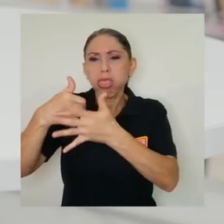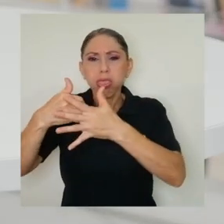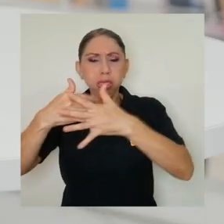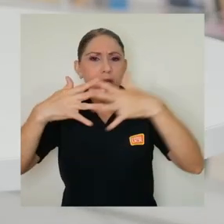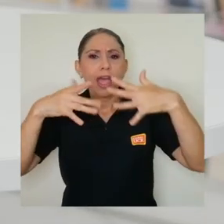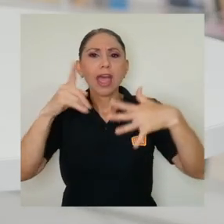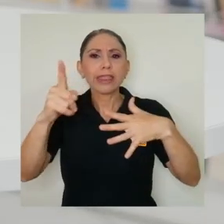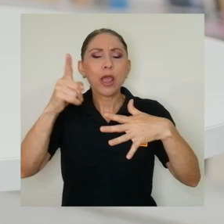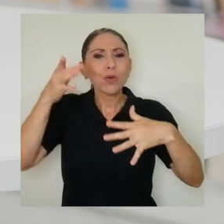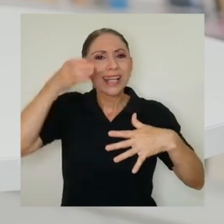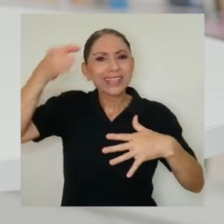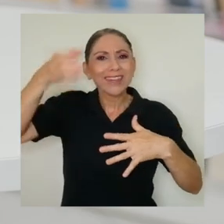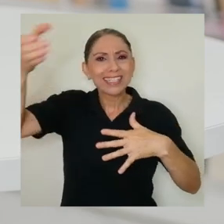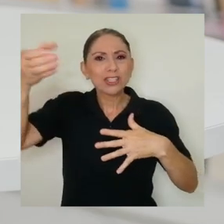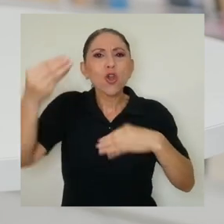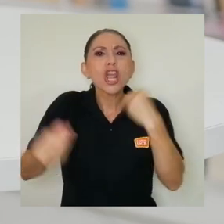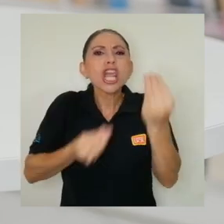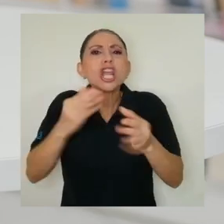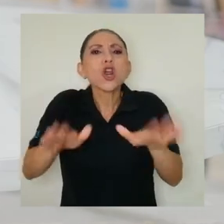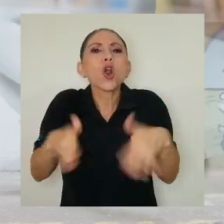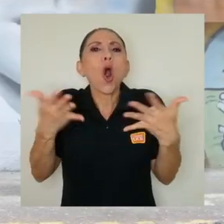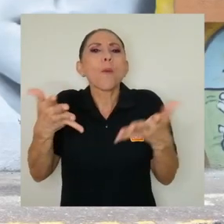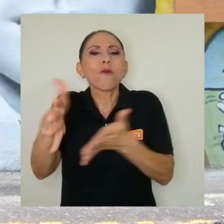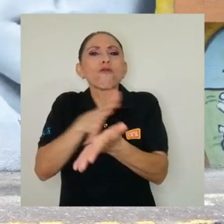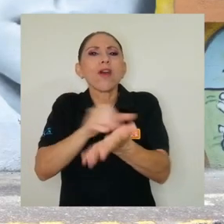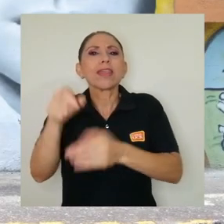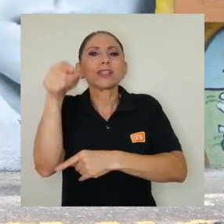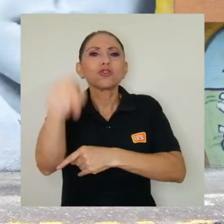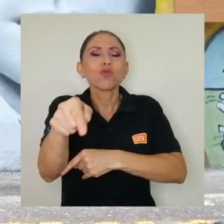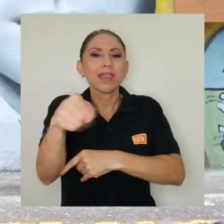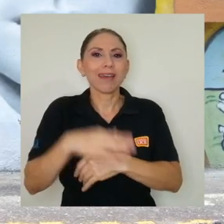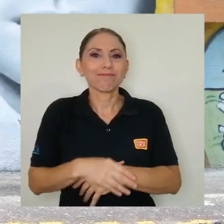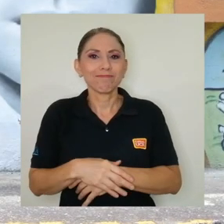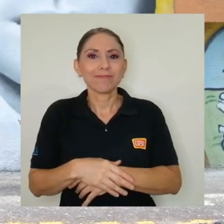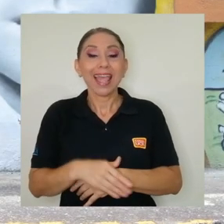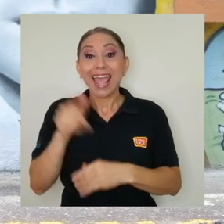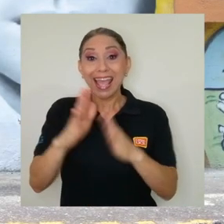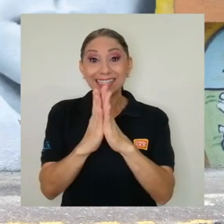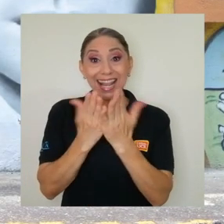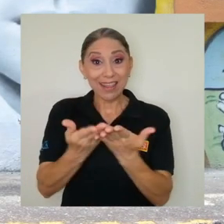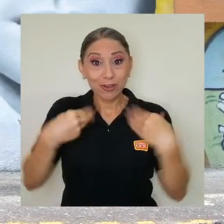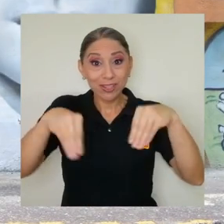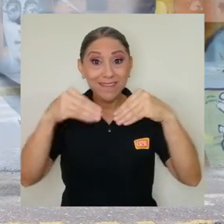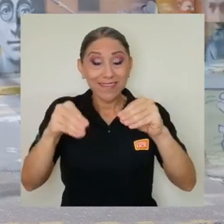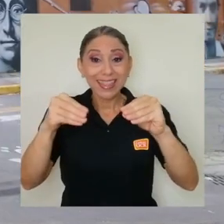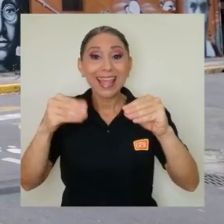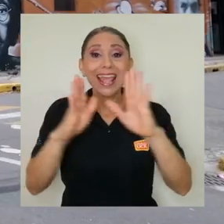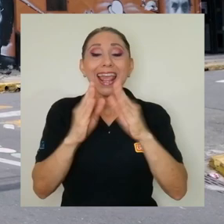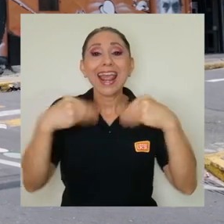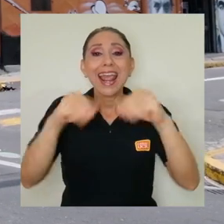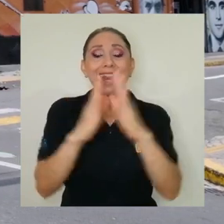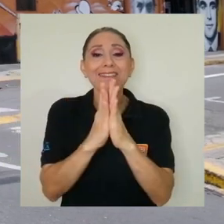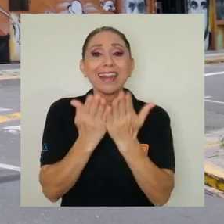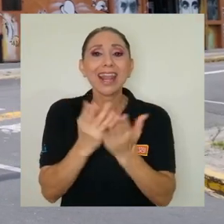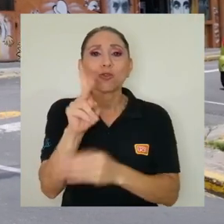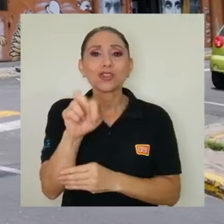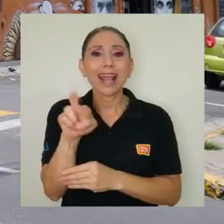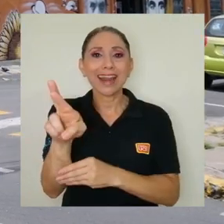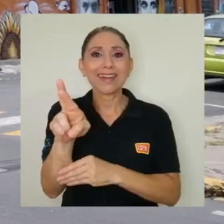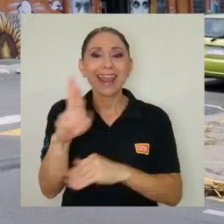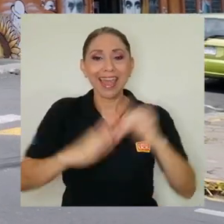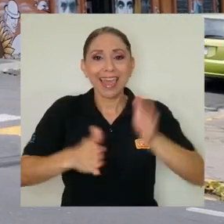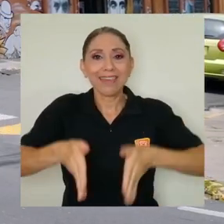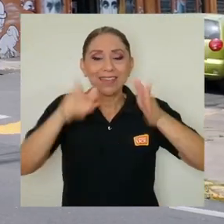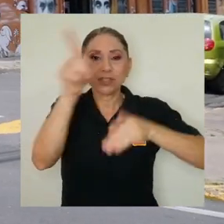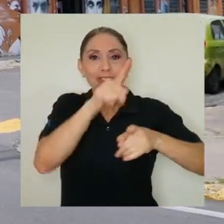salvajismo con el que fue destruida. Este libro está disponible en la librería UCR, ubicada al costado sur